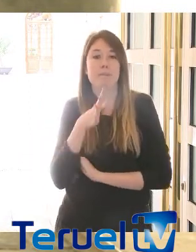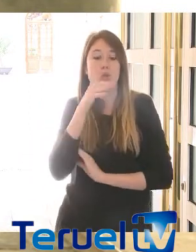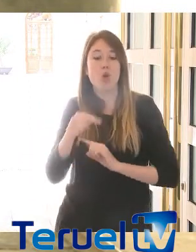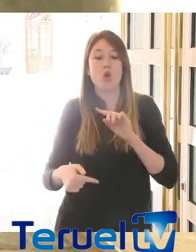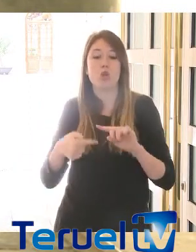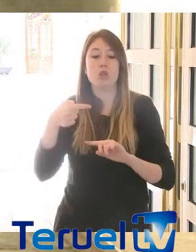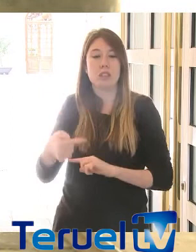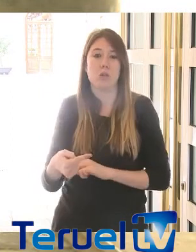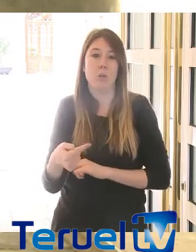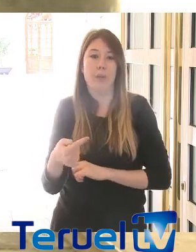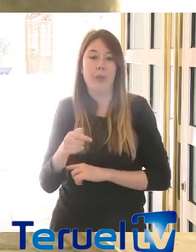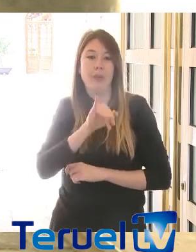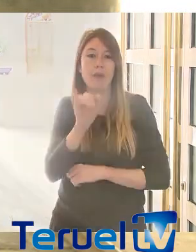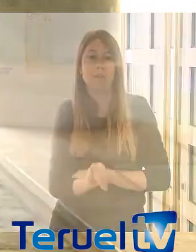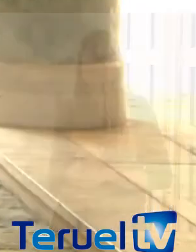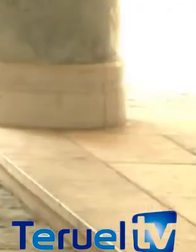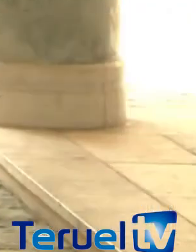de la crisis sanitaria